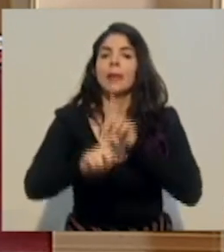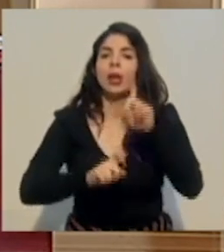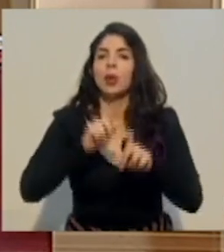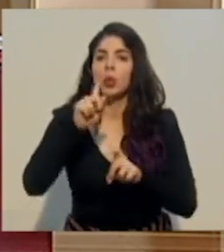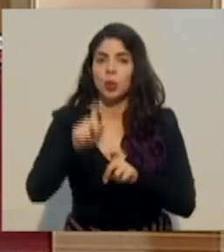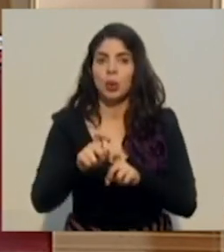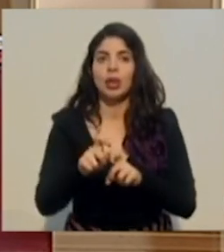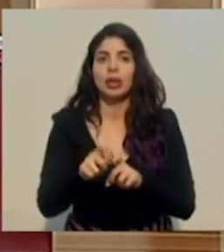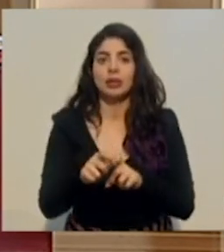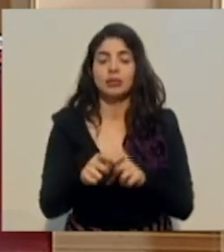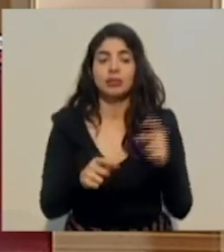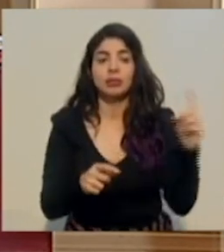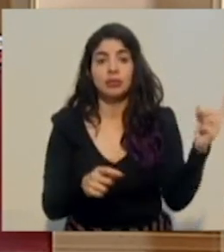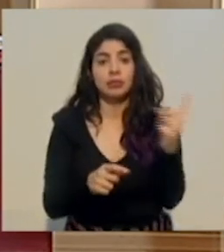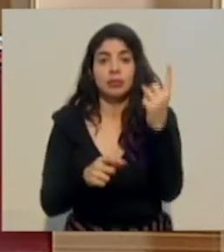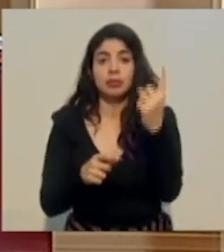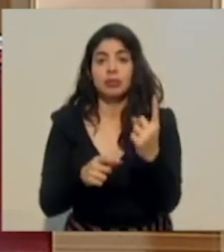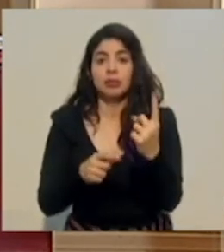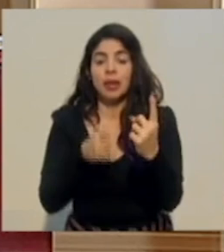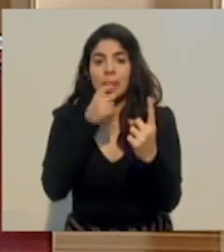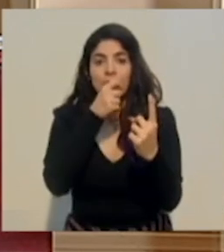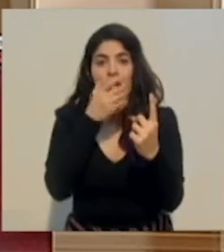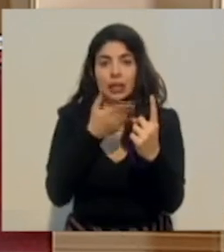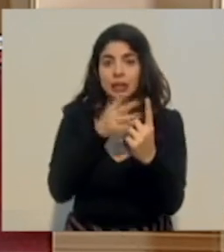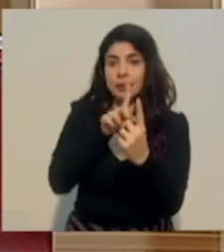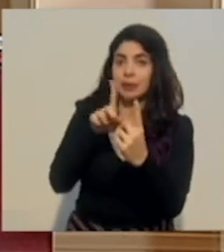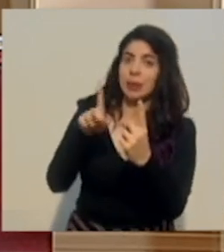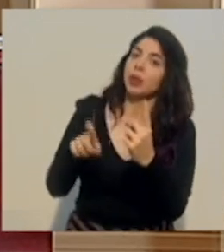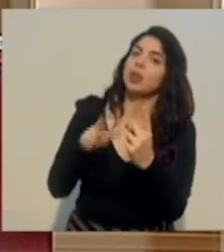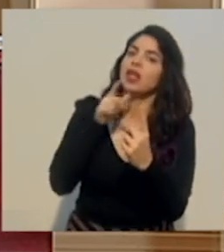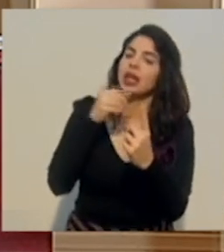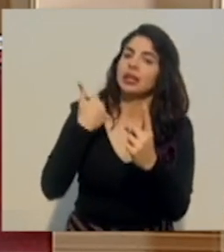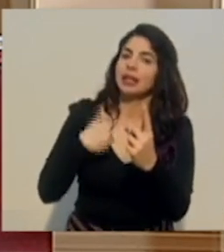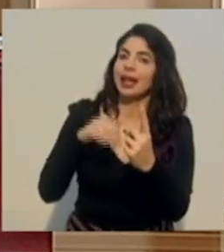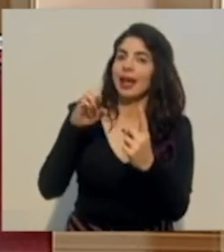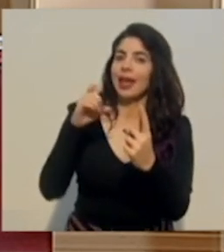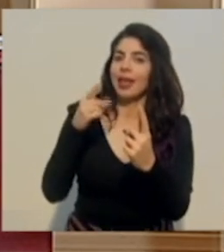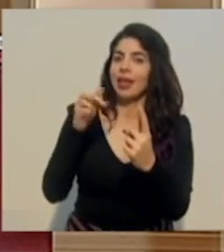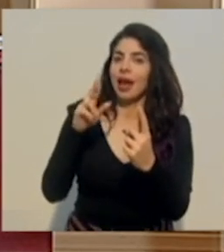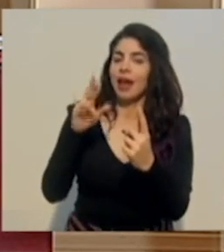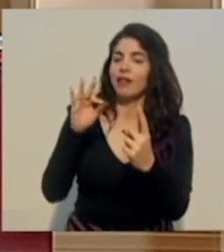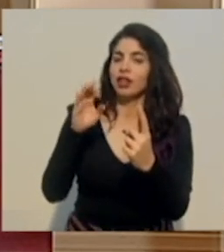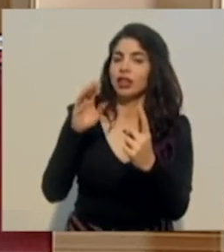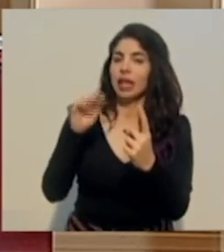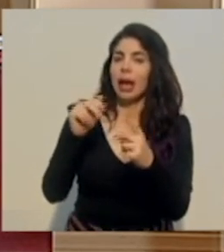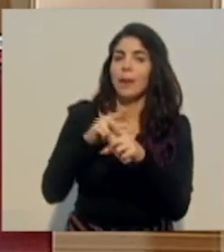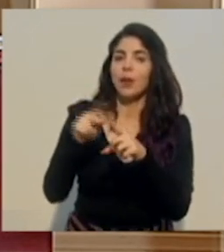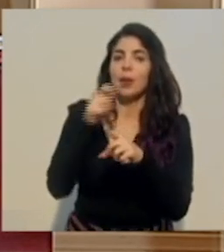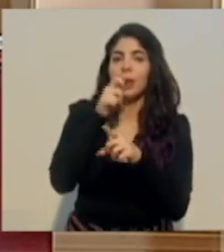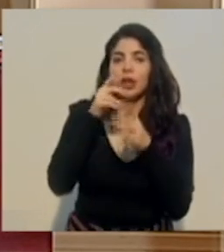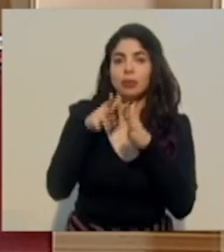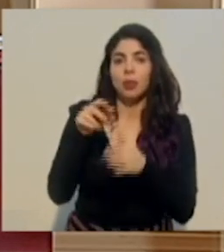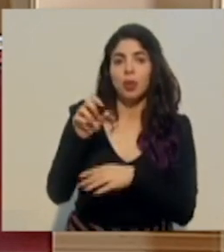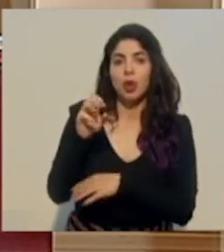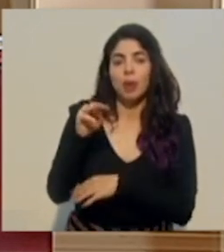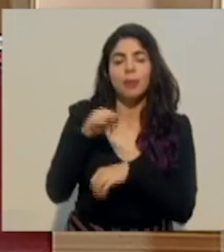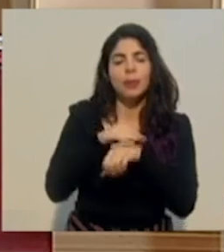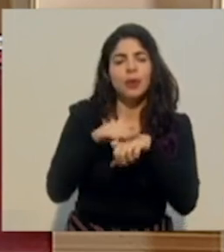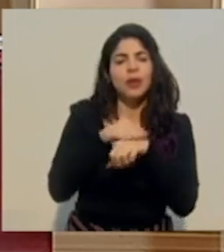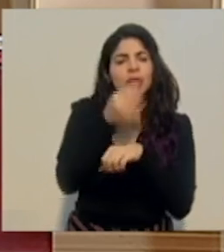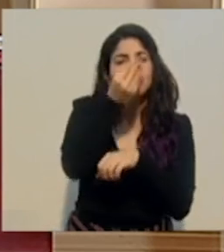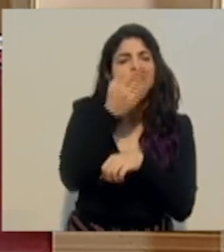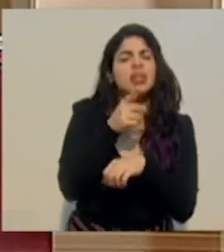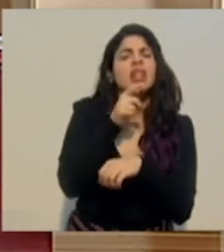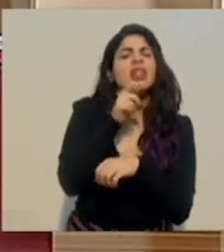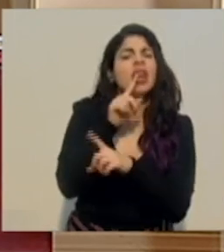consultas es el señor Edgar Fonseca de puroperiodismo.com. Por favor, indicarnos a quién va dirigida su consulta.